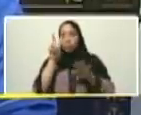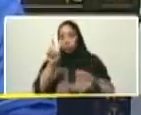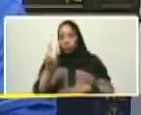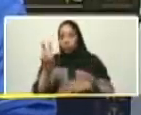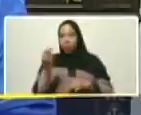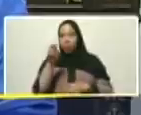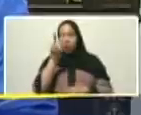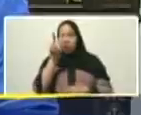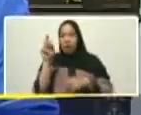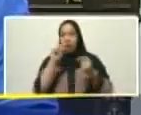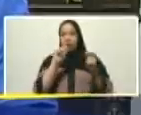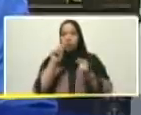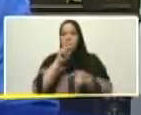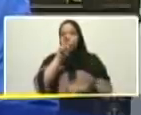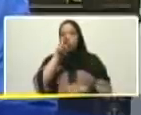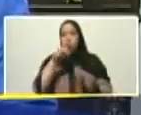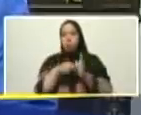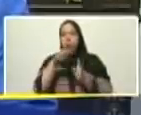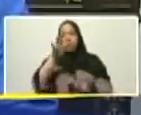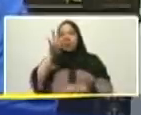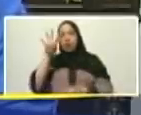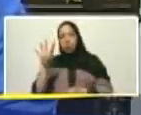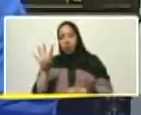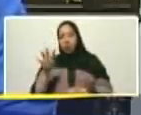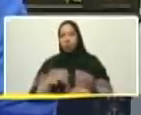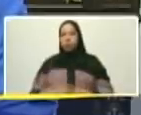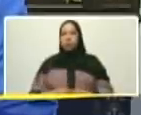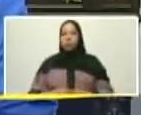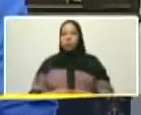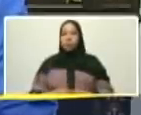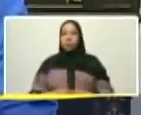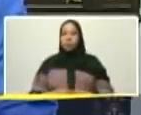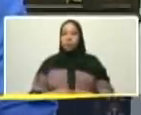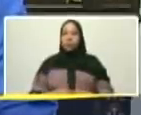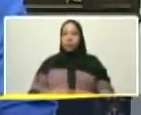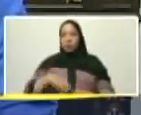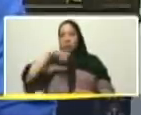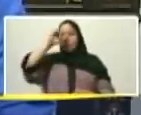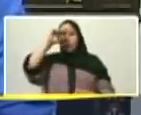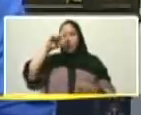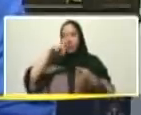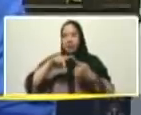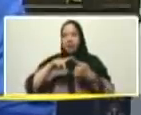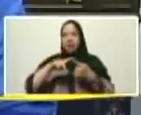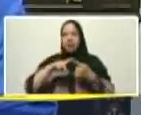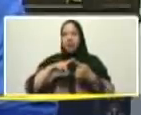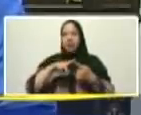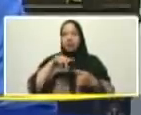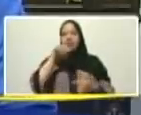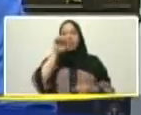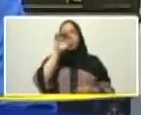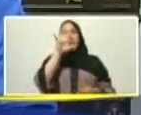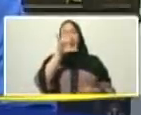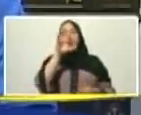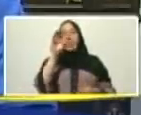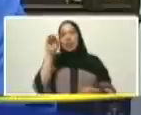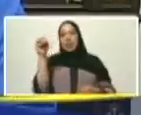veinticuatro ¿verdad? la meta de este año son quinientas mil viviendas